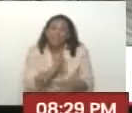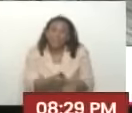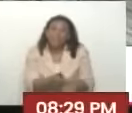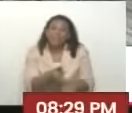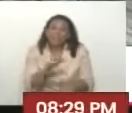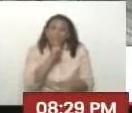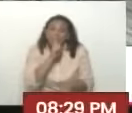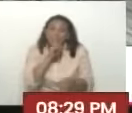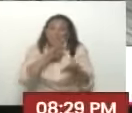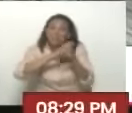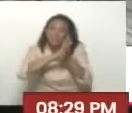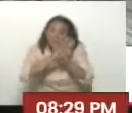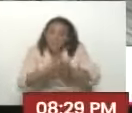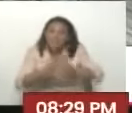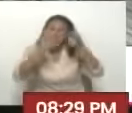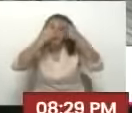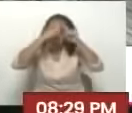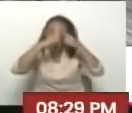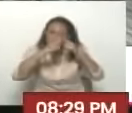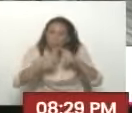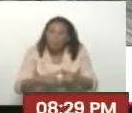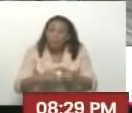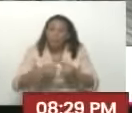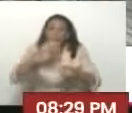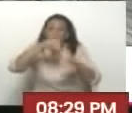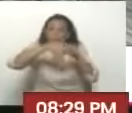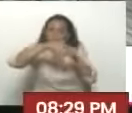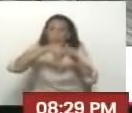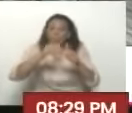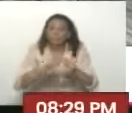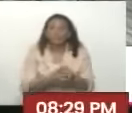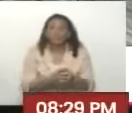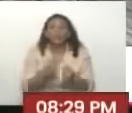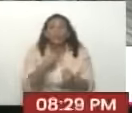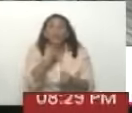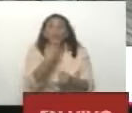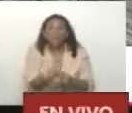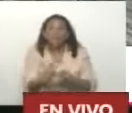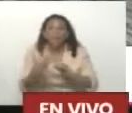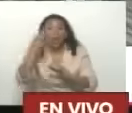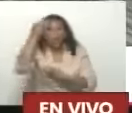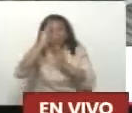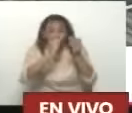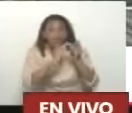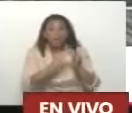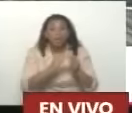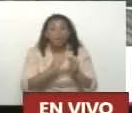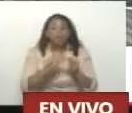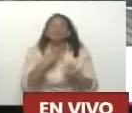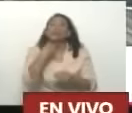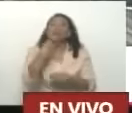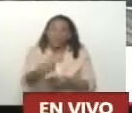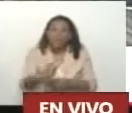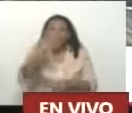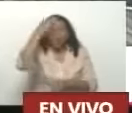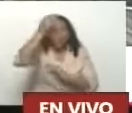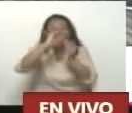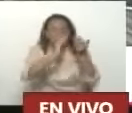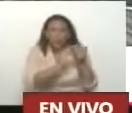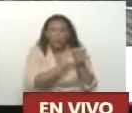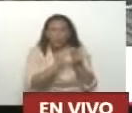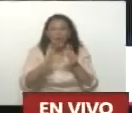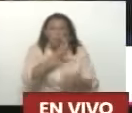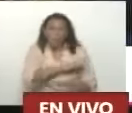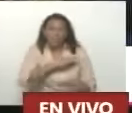Que termine De procesarse Tú eres vocera De tu consejo Comunal Soy vocera De consejo Comunal En el